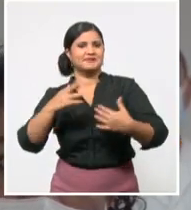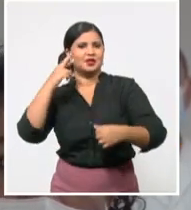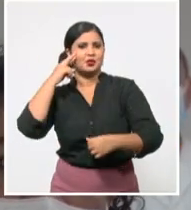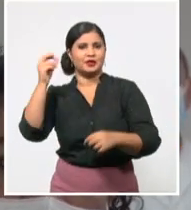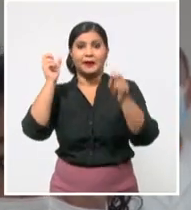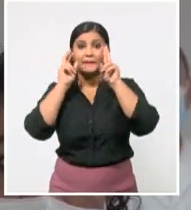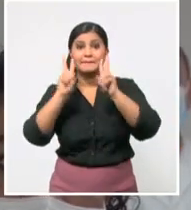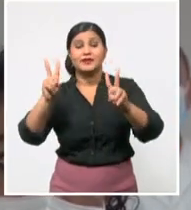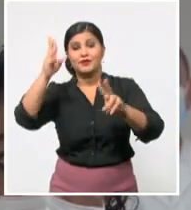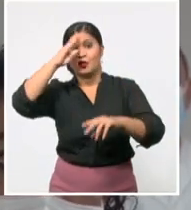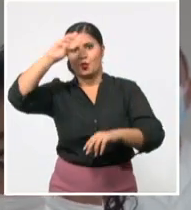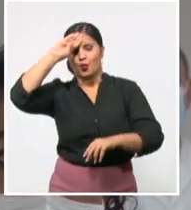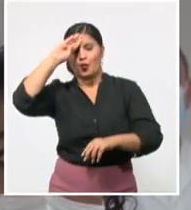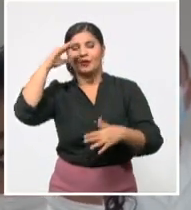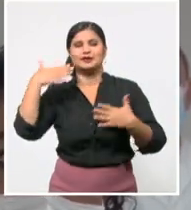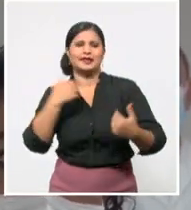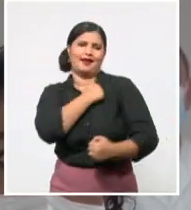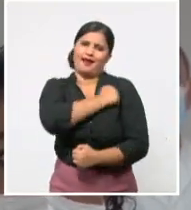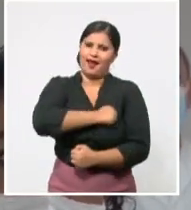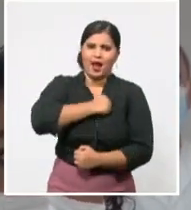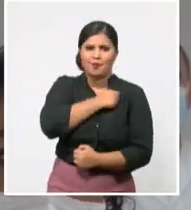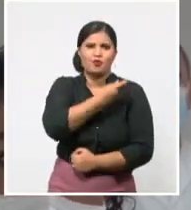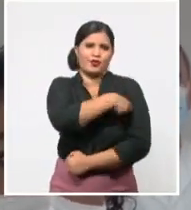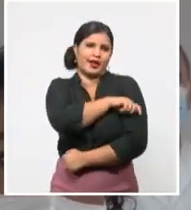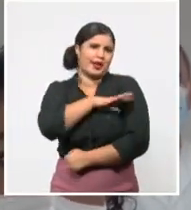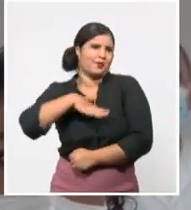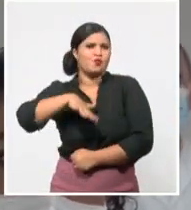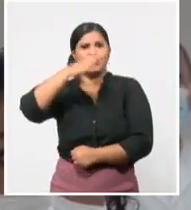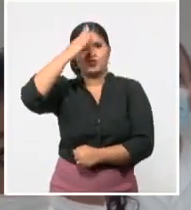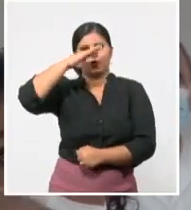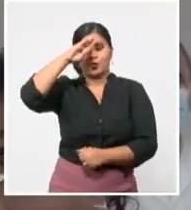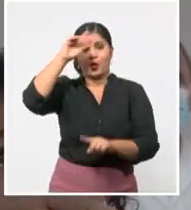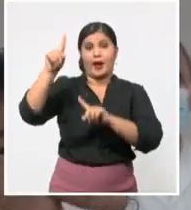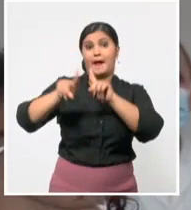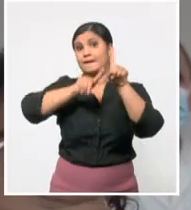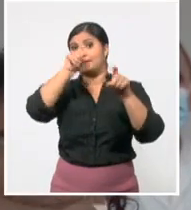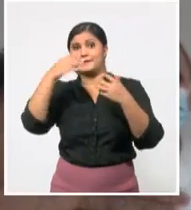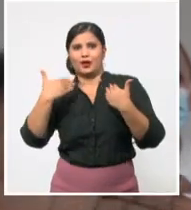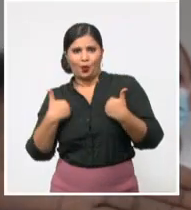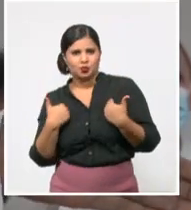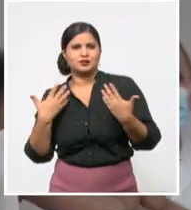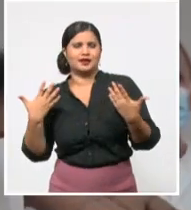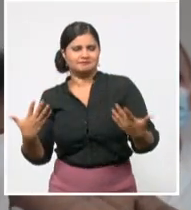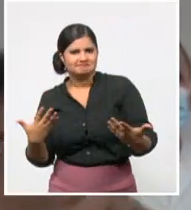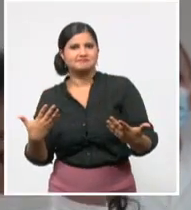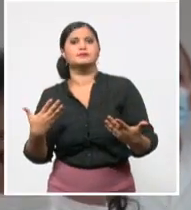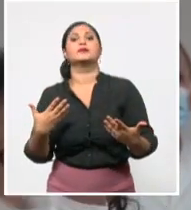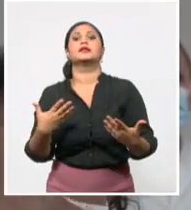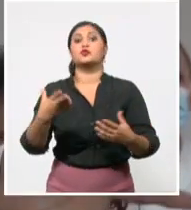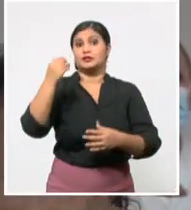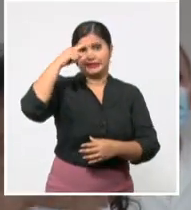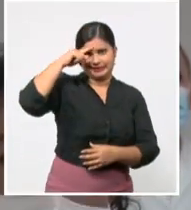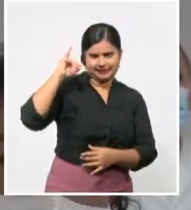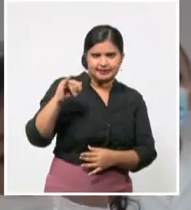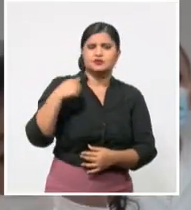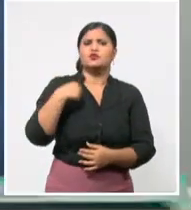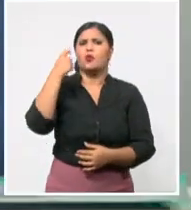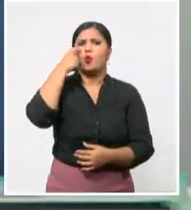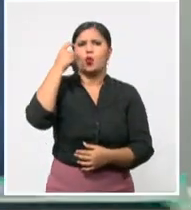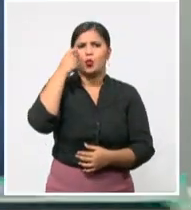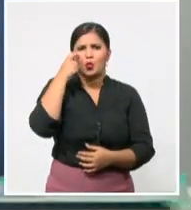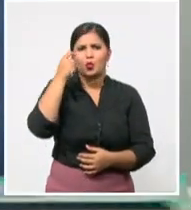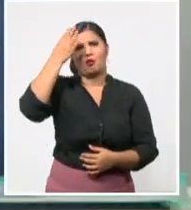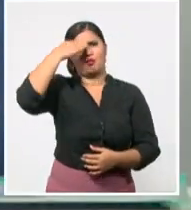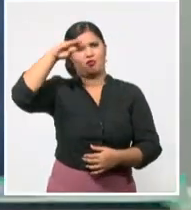queremos mucho a los cubanos. Nos hacían muchas preguntas de aquí de Cuba. Muchos nos decían, sí, yo conozco a Cuba o conozco a Fidel.